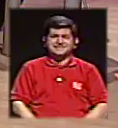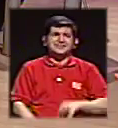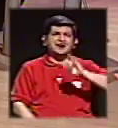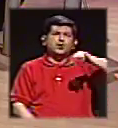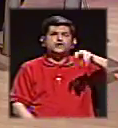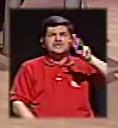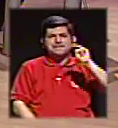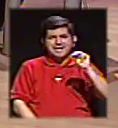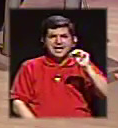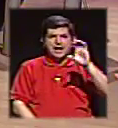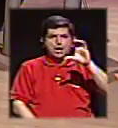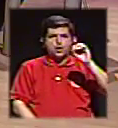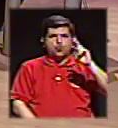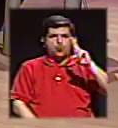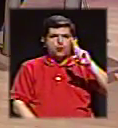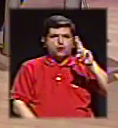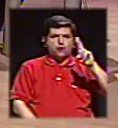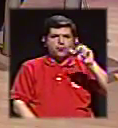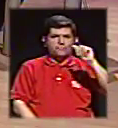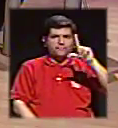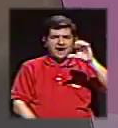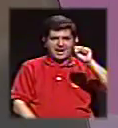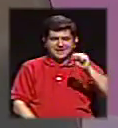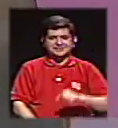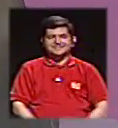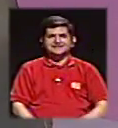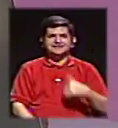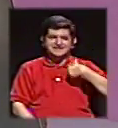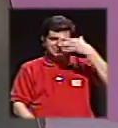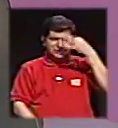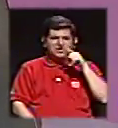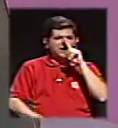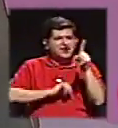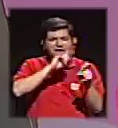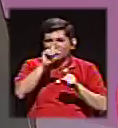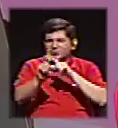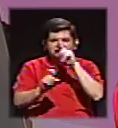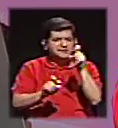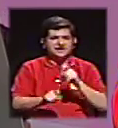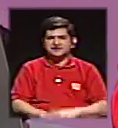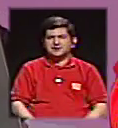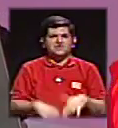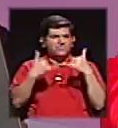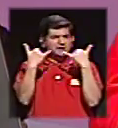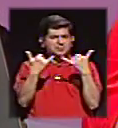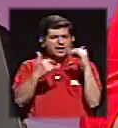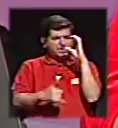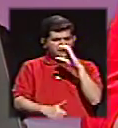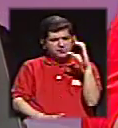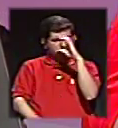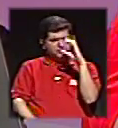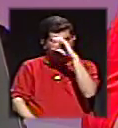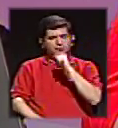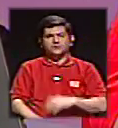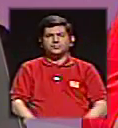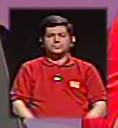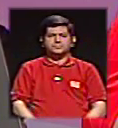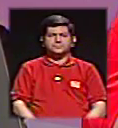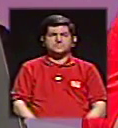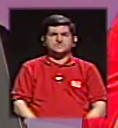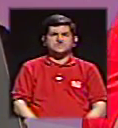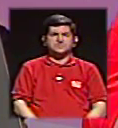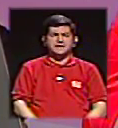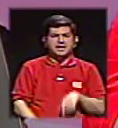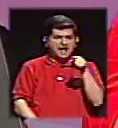Miguel Corrales, digamos, debe ser, que en esta encuesta no... No, no, ahorita se los busco. Corrales tuvo una